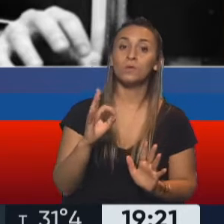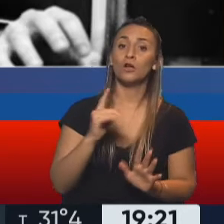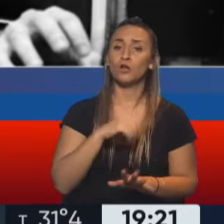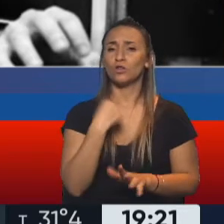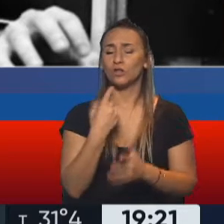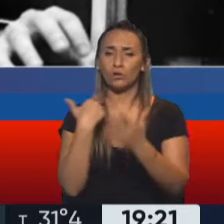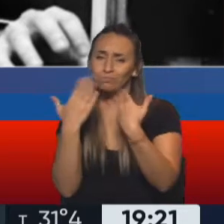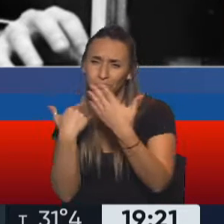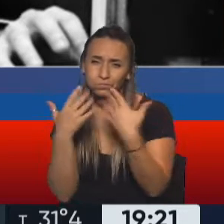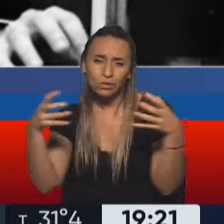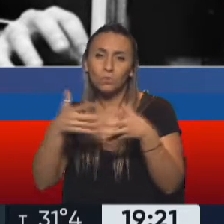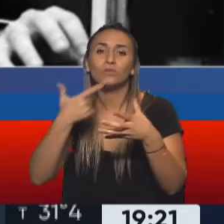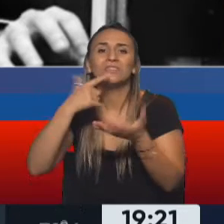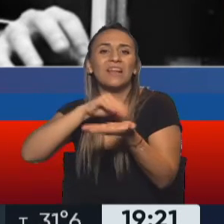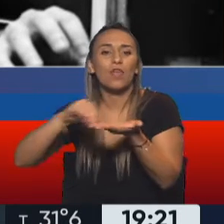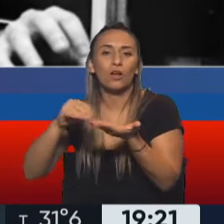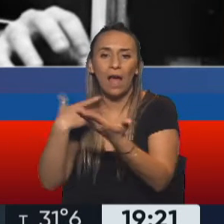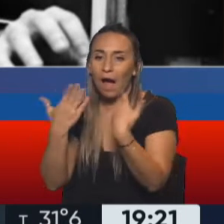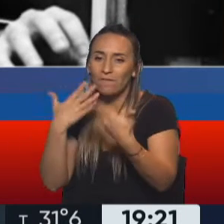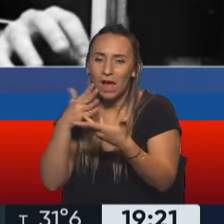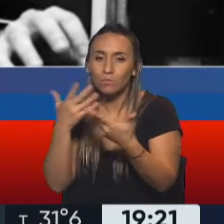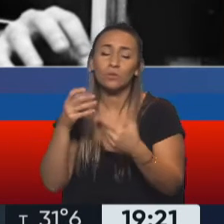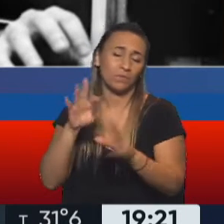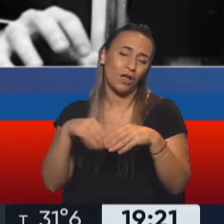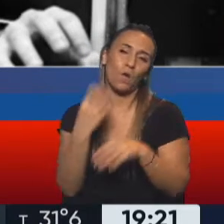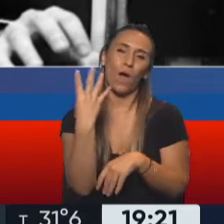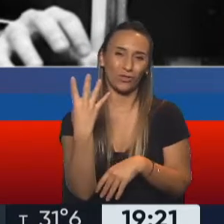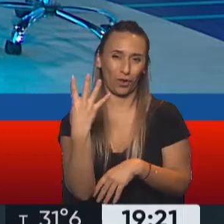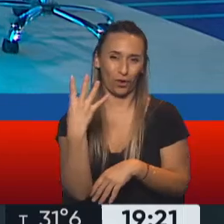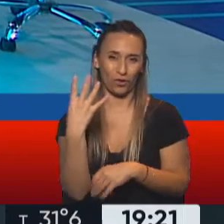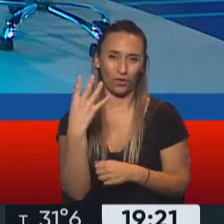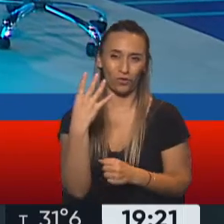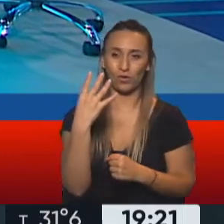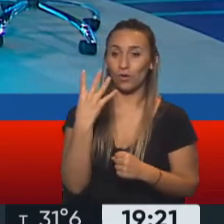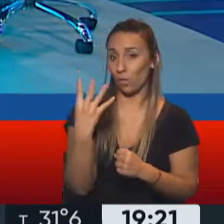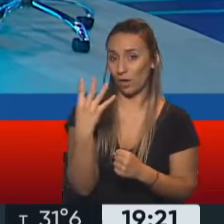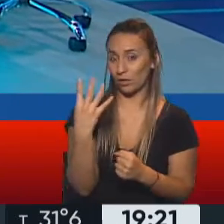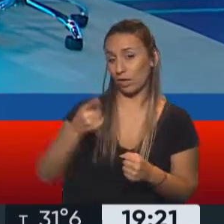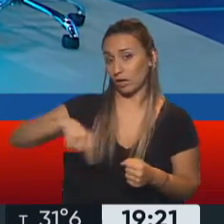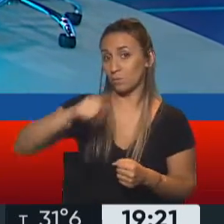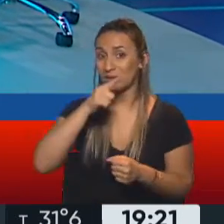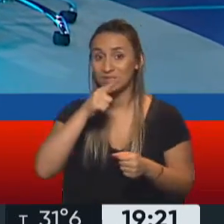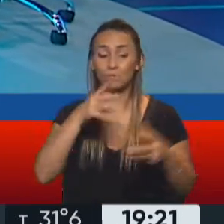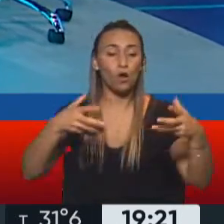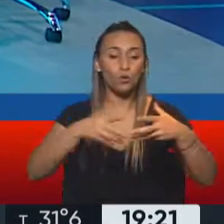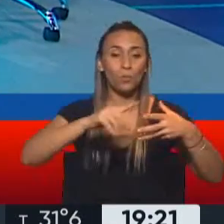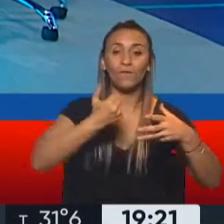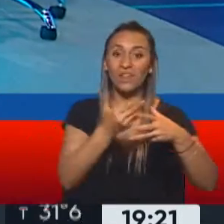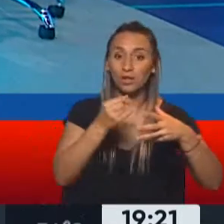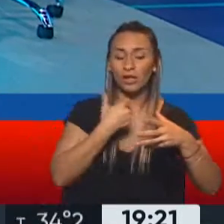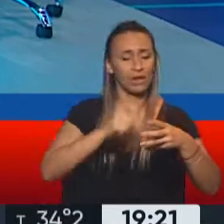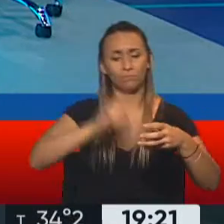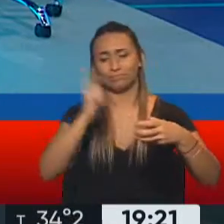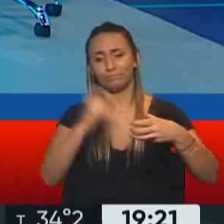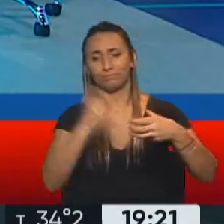charlando con los senadores, cuando habla de los senadores, habla de estos cuatro que supuestamente estaban con la intención de abandonar el bloque. Venimos charlando con los